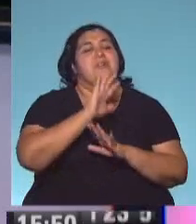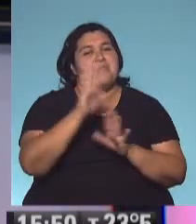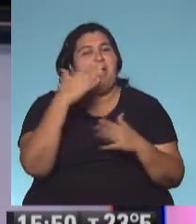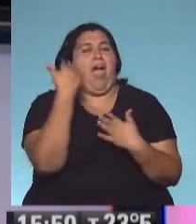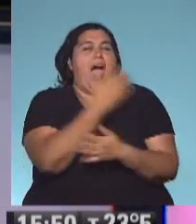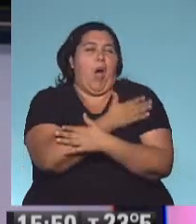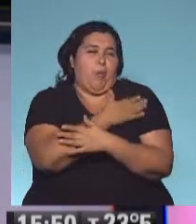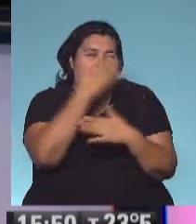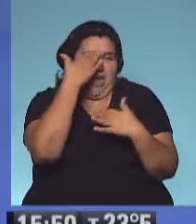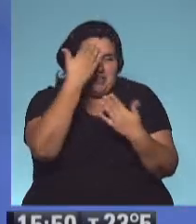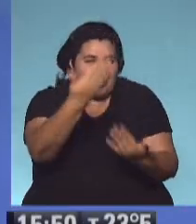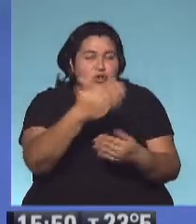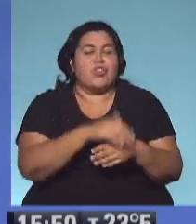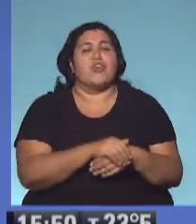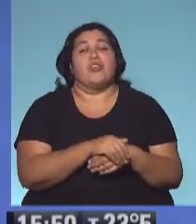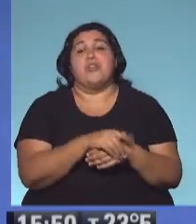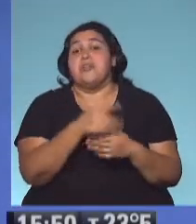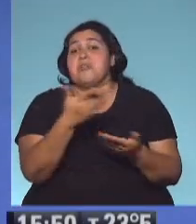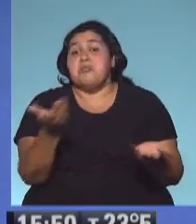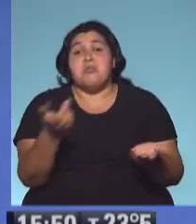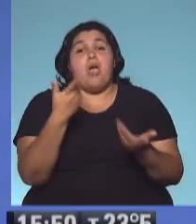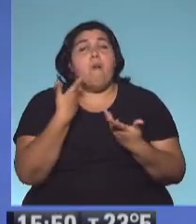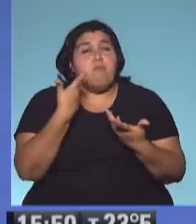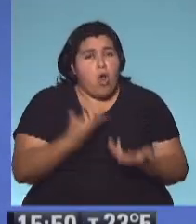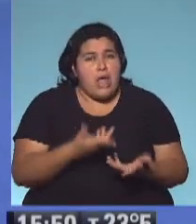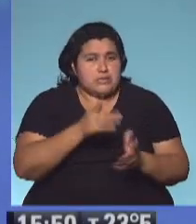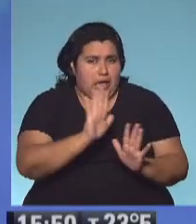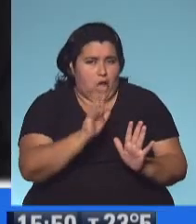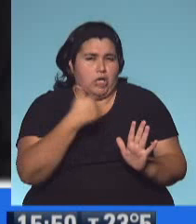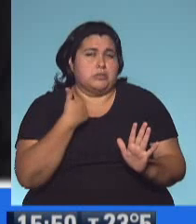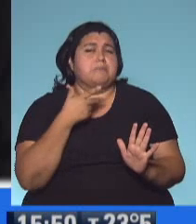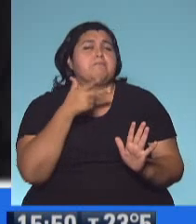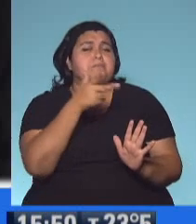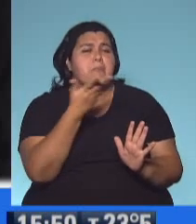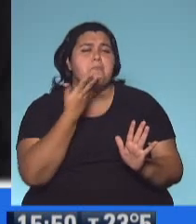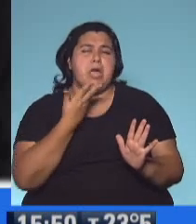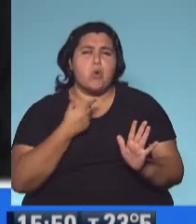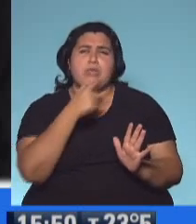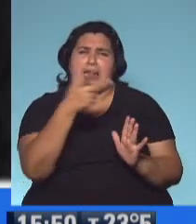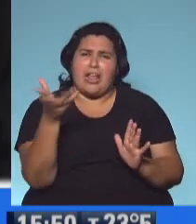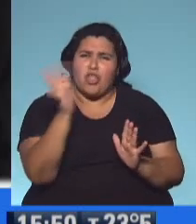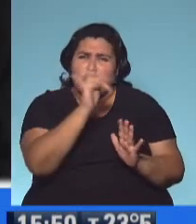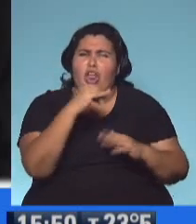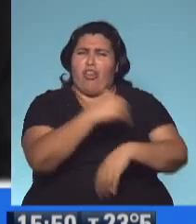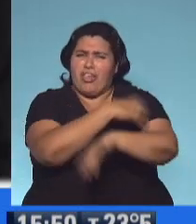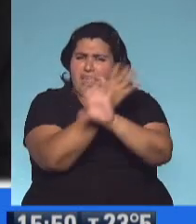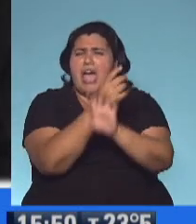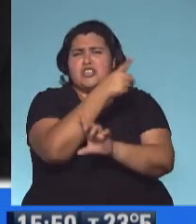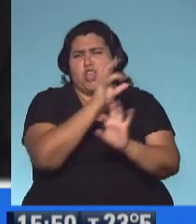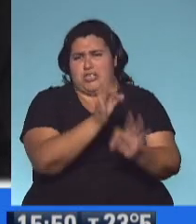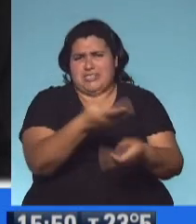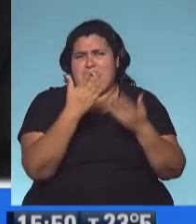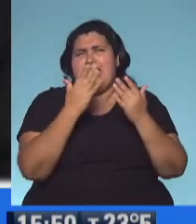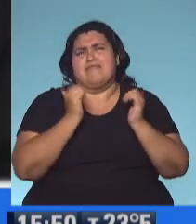abrazo enorme. La verdad que no sé si te molestaría, pero nos gustaría que estés todos los días. Sé que no tenés nada que hacer